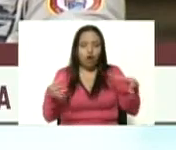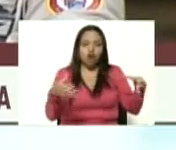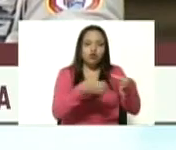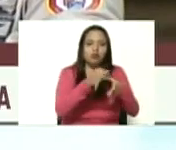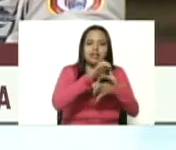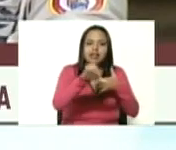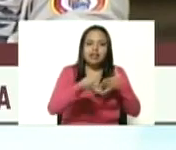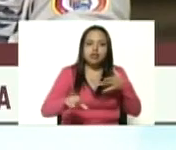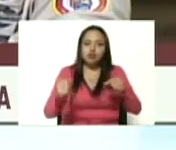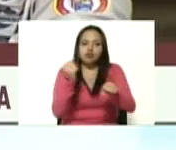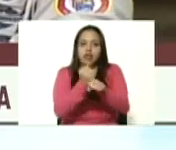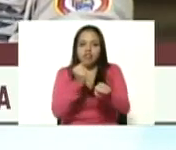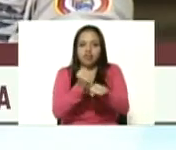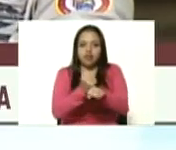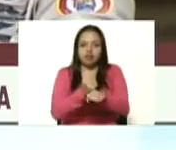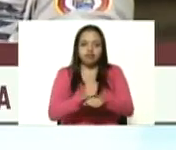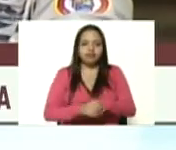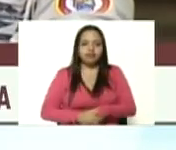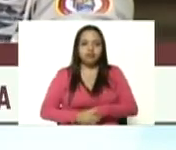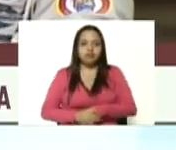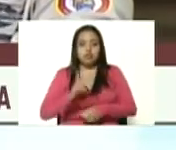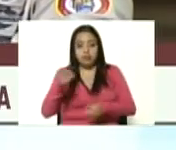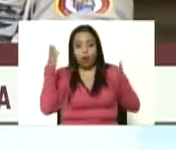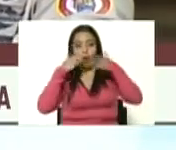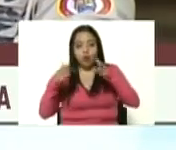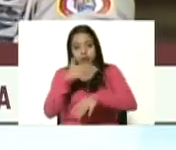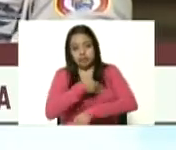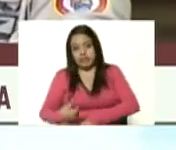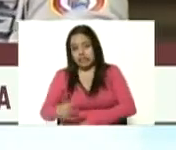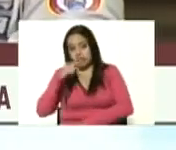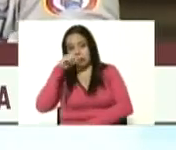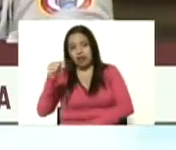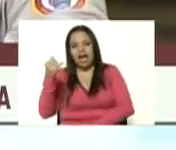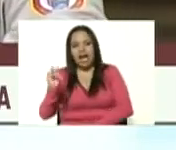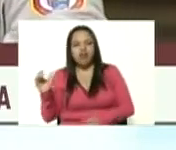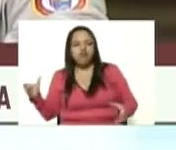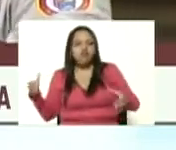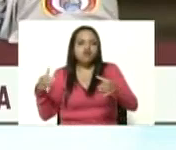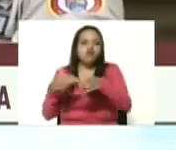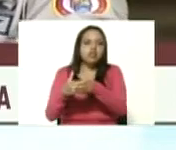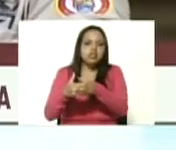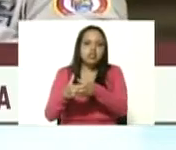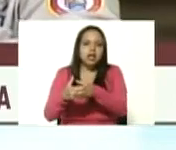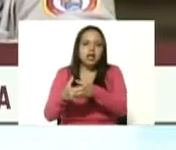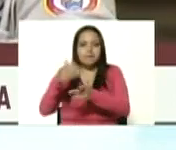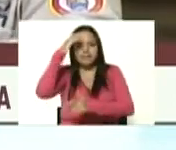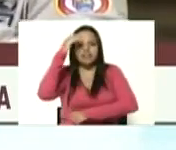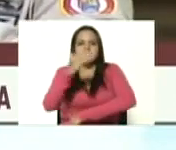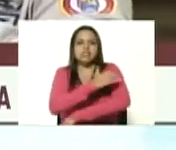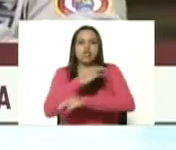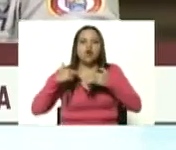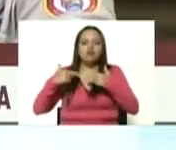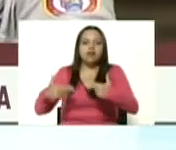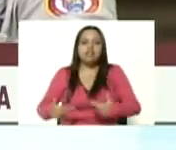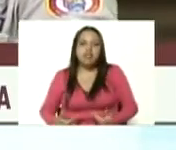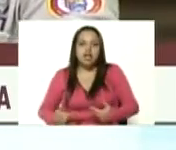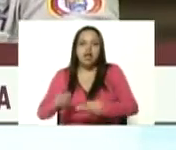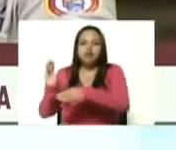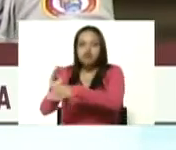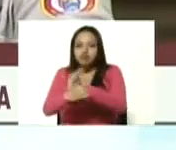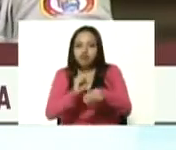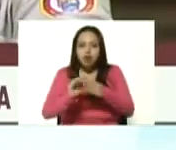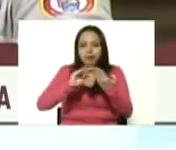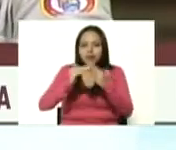bajo sus órdenes estamos formando una fuerza miliciana humanitaria de protección a las comunidades